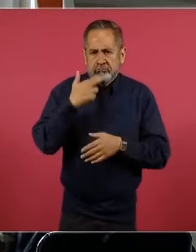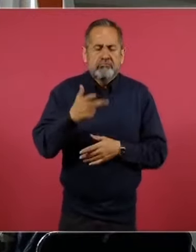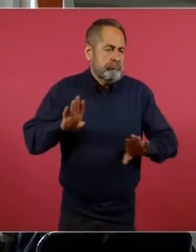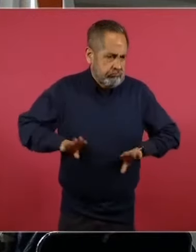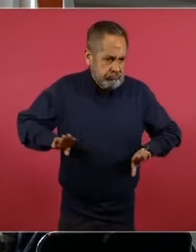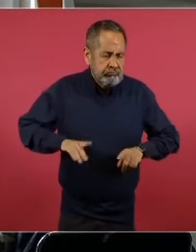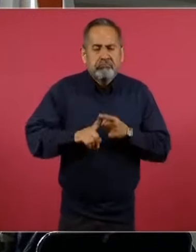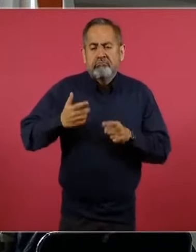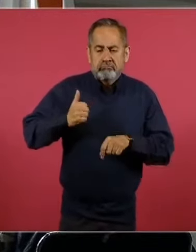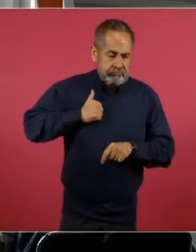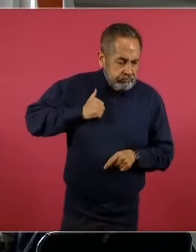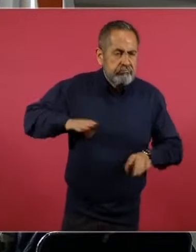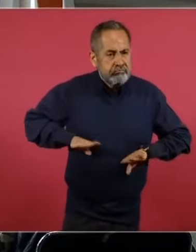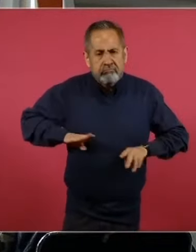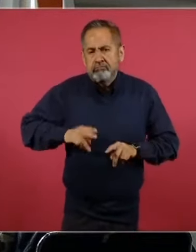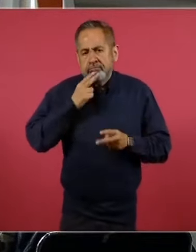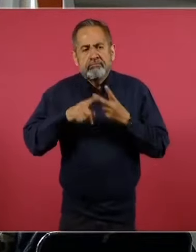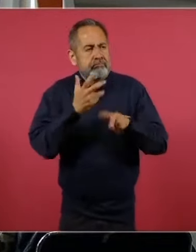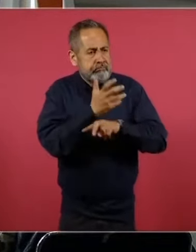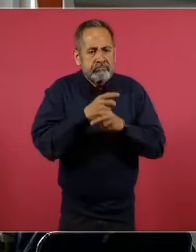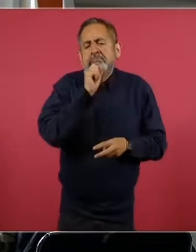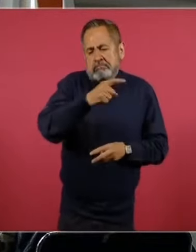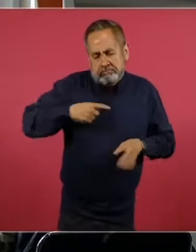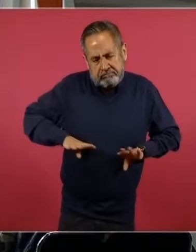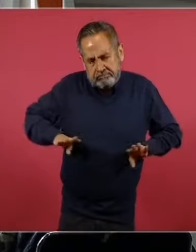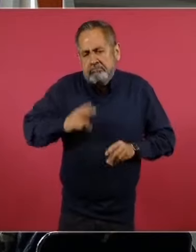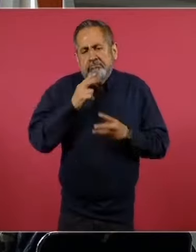conviene a Canadá, le conviene a Estados Unidos y nos conviene a nosotros